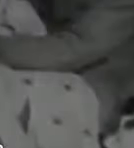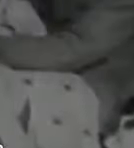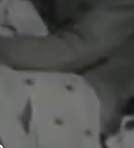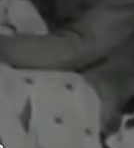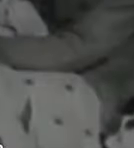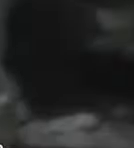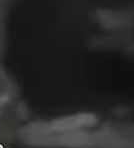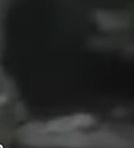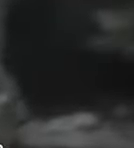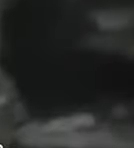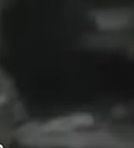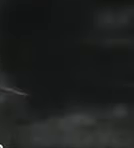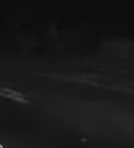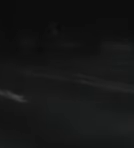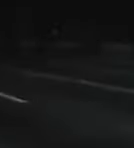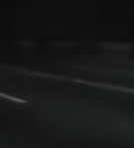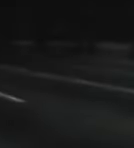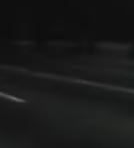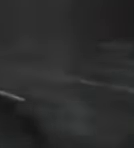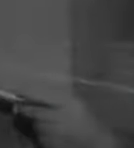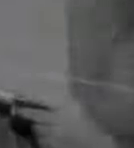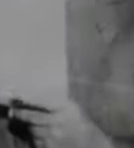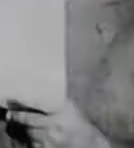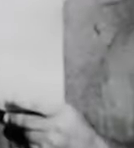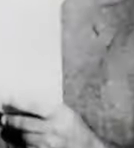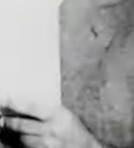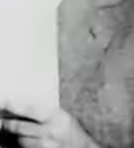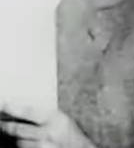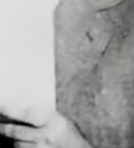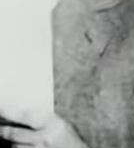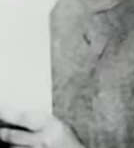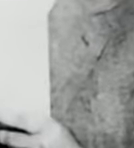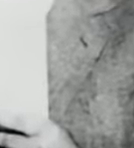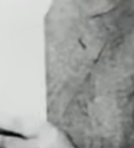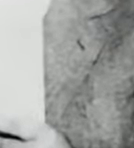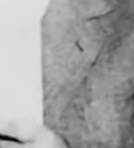lo da a conocer a través de una emisión radiofónica en cadena nacional.